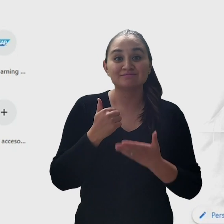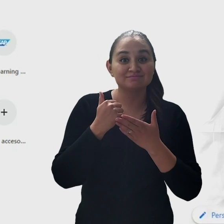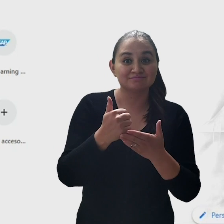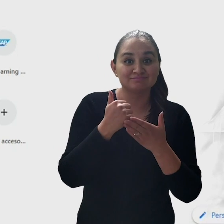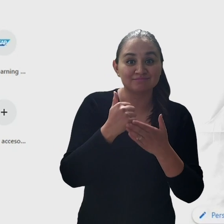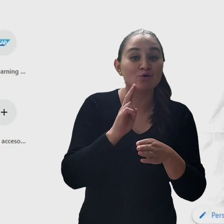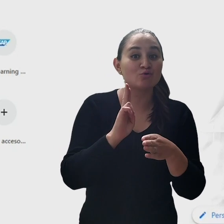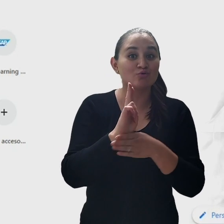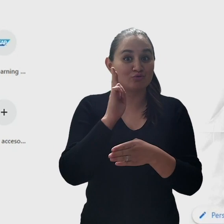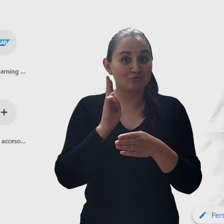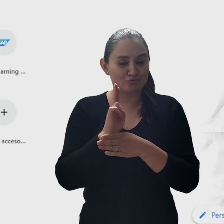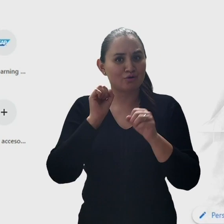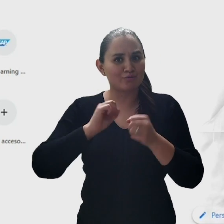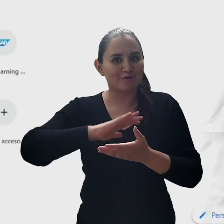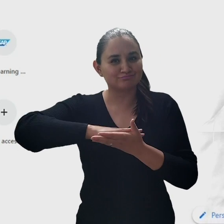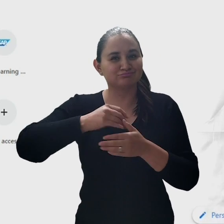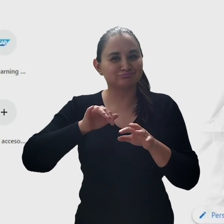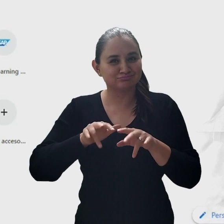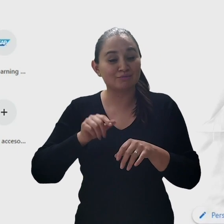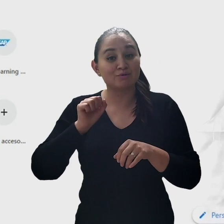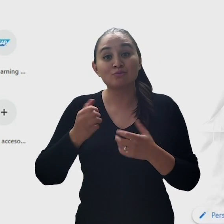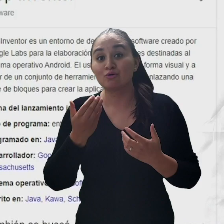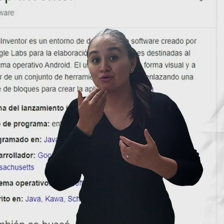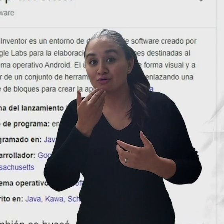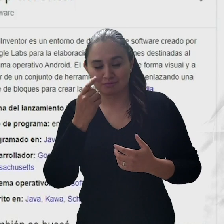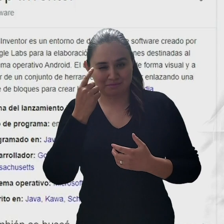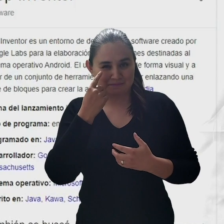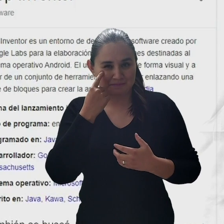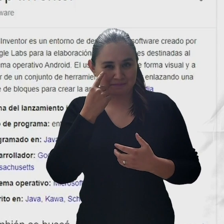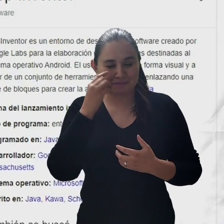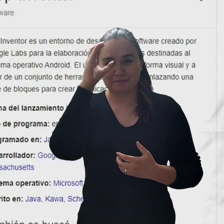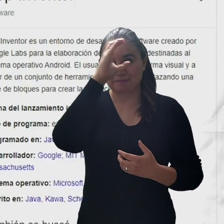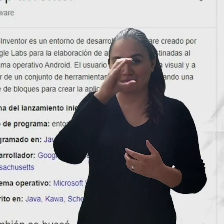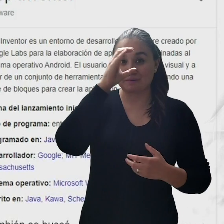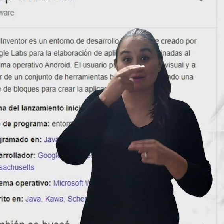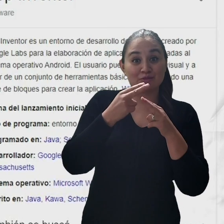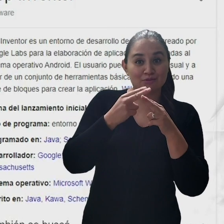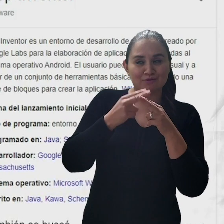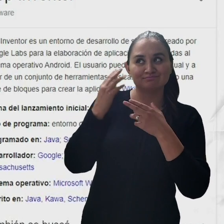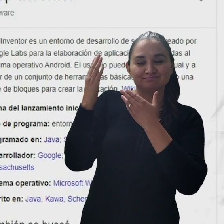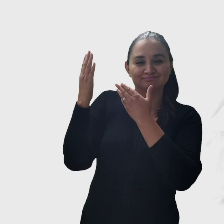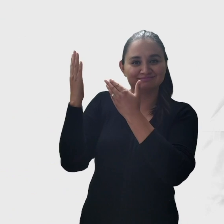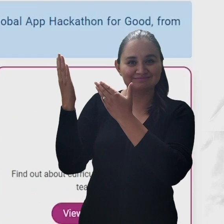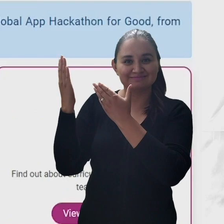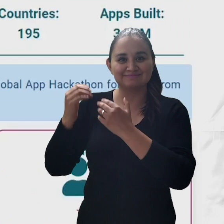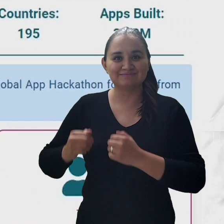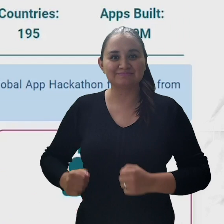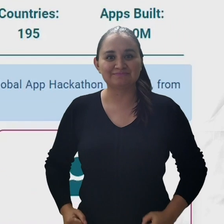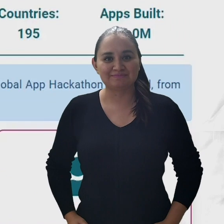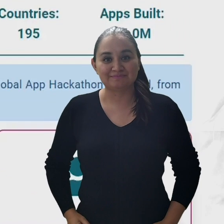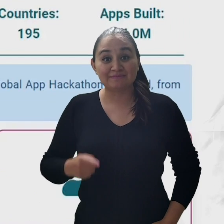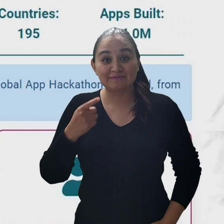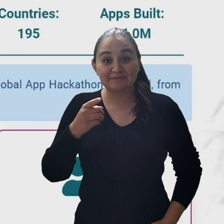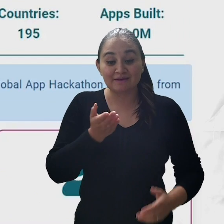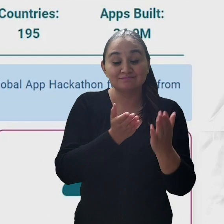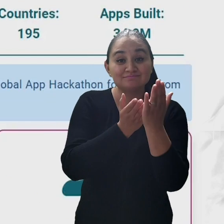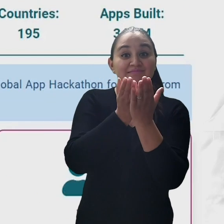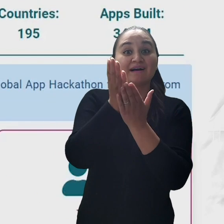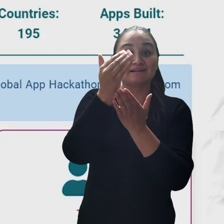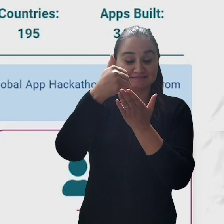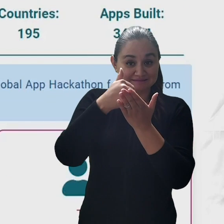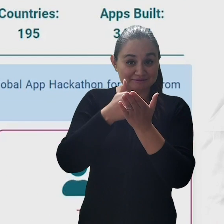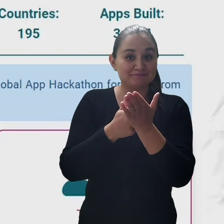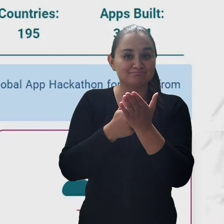App Inventor. La podemos encontrar en Google. Buscamos su nombre y encontramos el acceso a su sitio web.